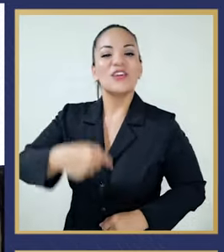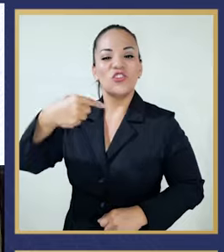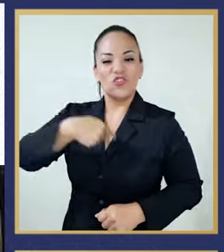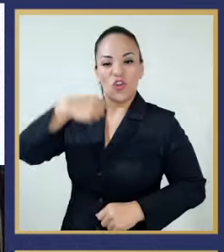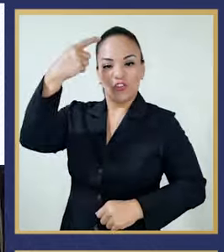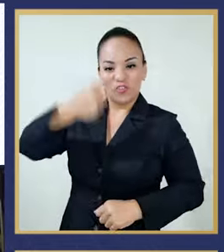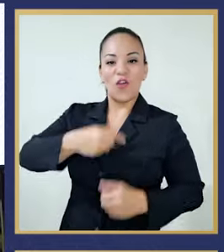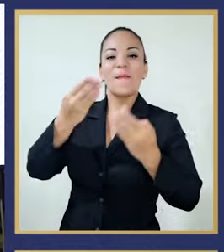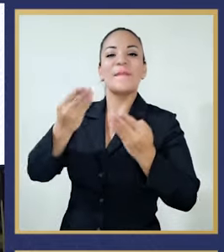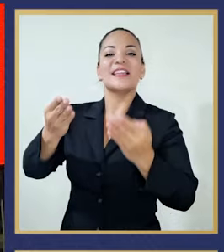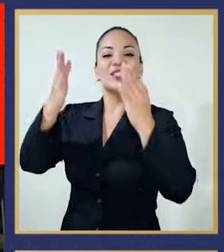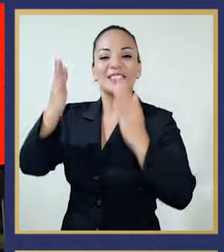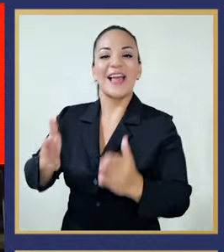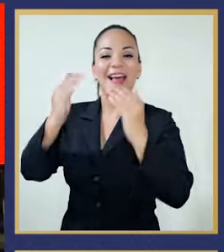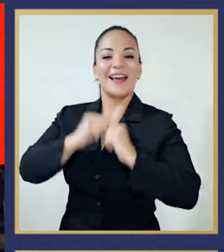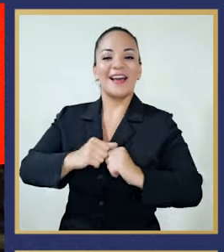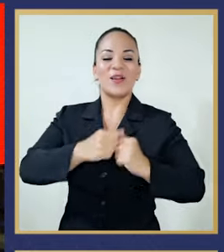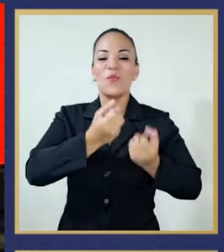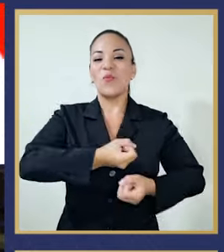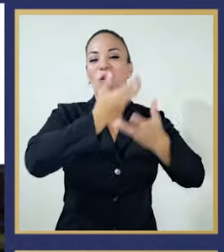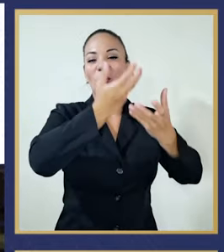soy bachiller?